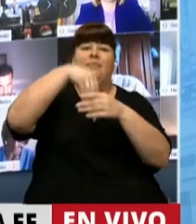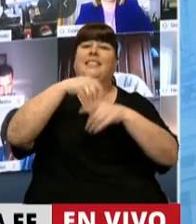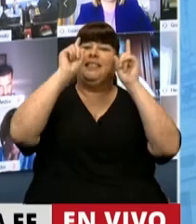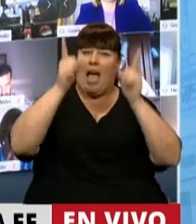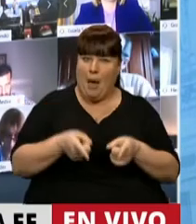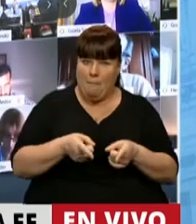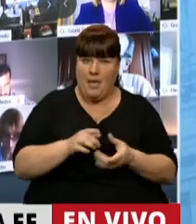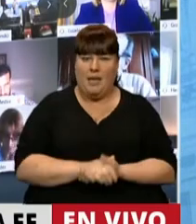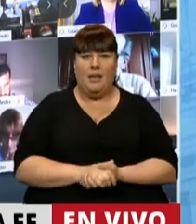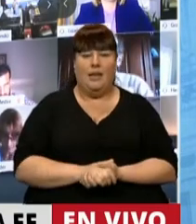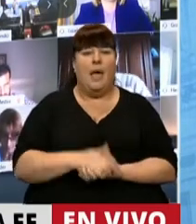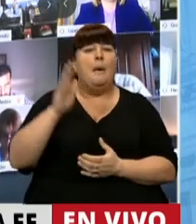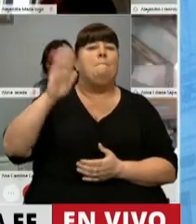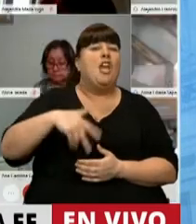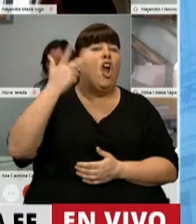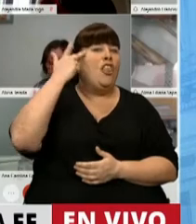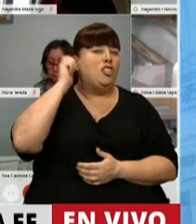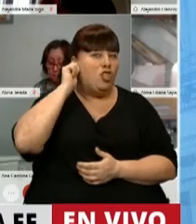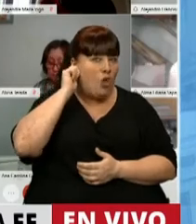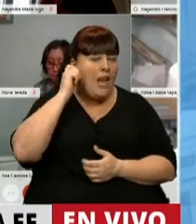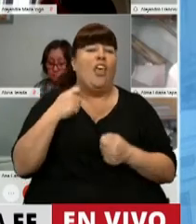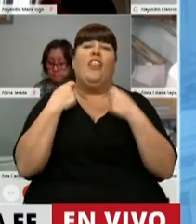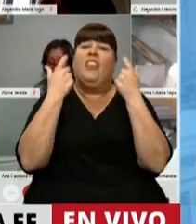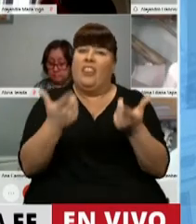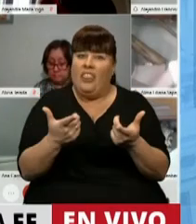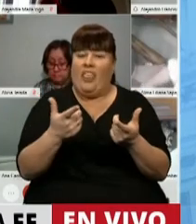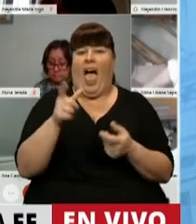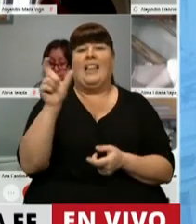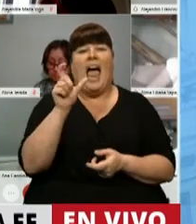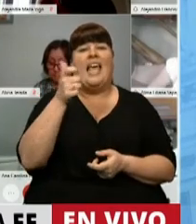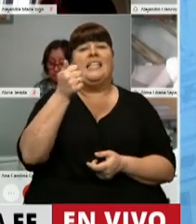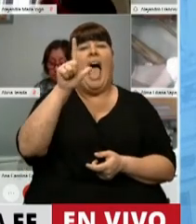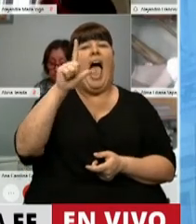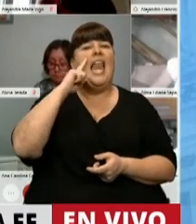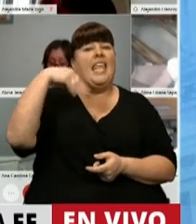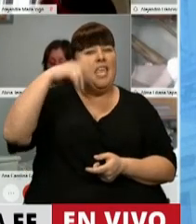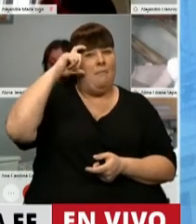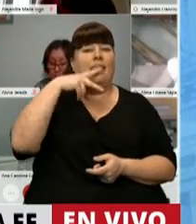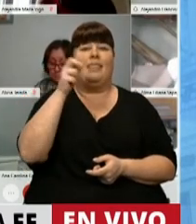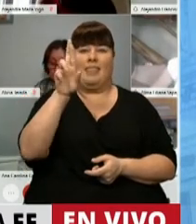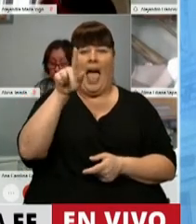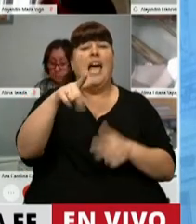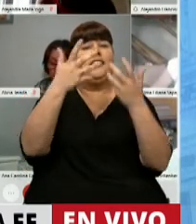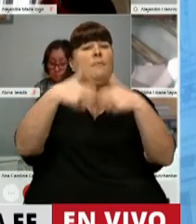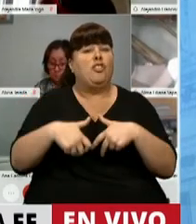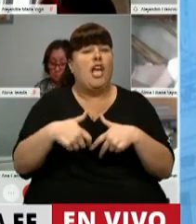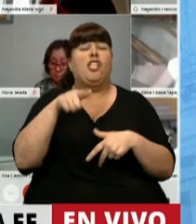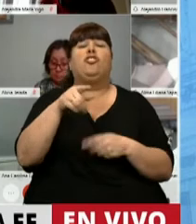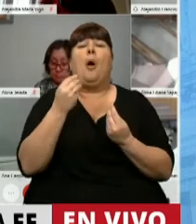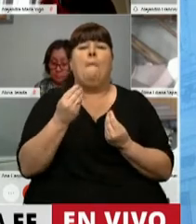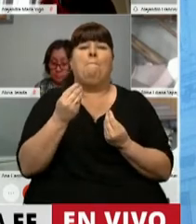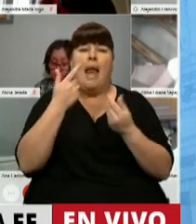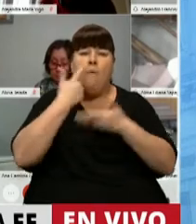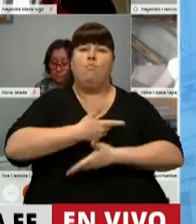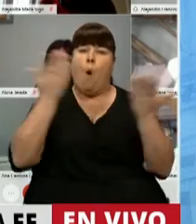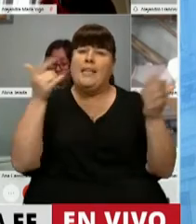discapacidad menor de 18 años en el otorgamiento de la tarjeta alimentar. Este proyecto de declaración tiene el sentido